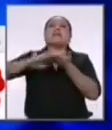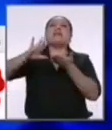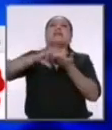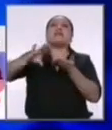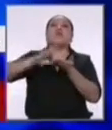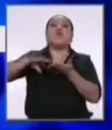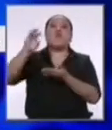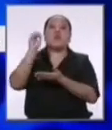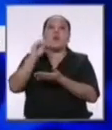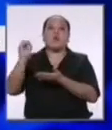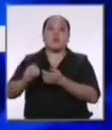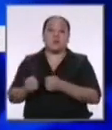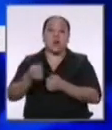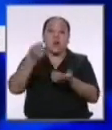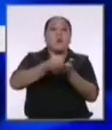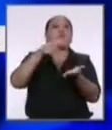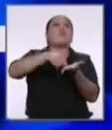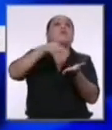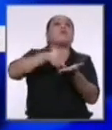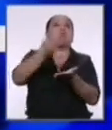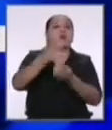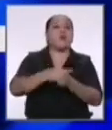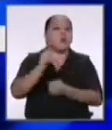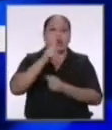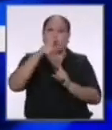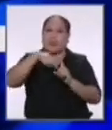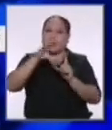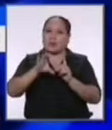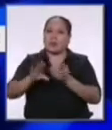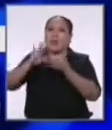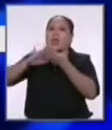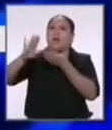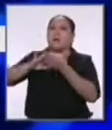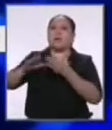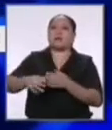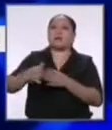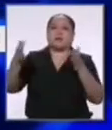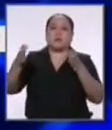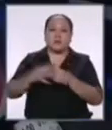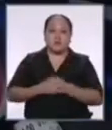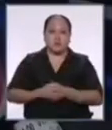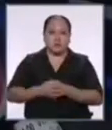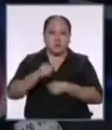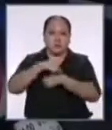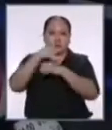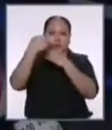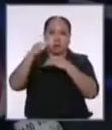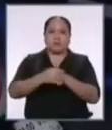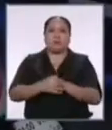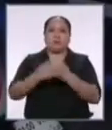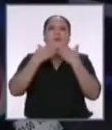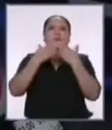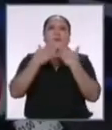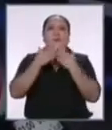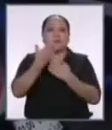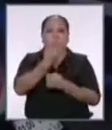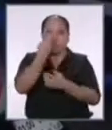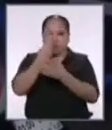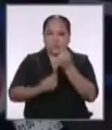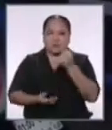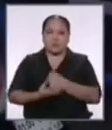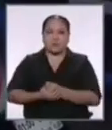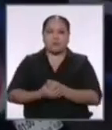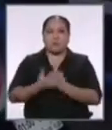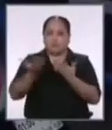y cobrando las grandes deudas tributarias no como el tribunal constitucional que le ha perdonado tiempo cumplido muchísimas gracias a ambos